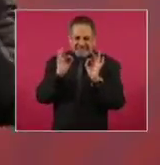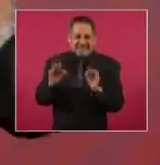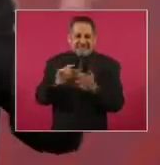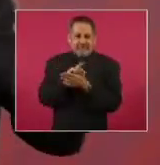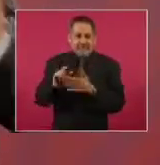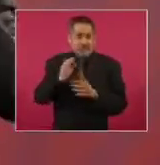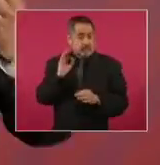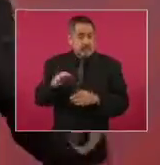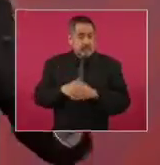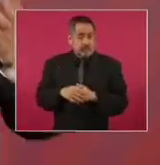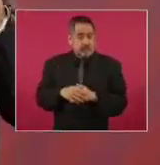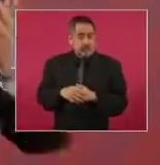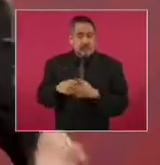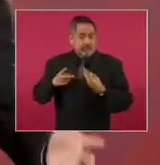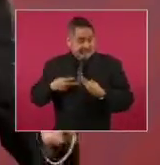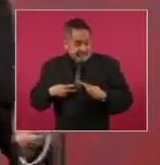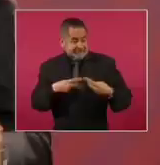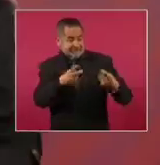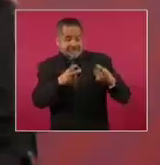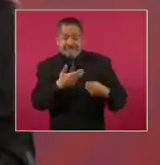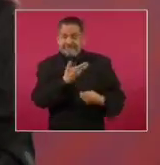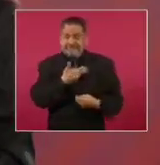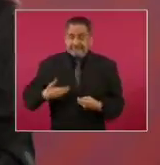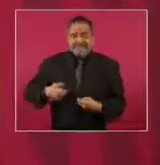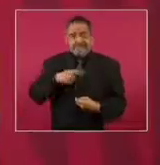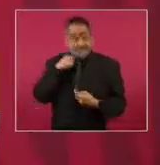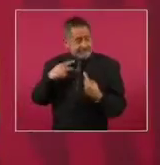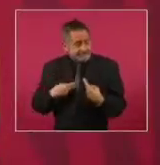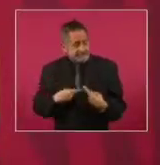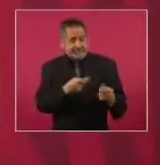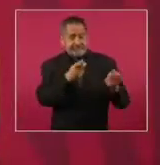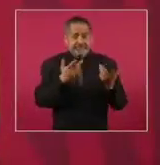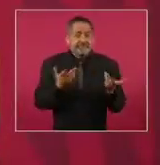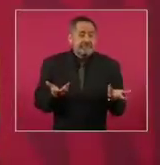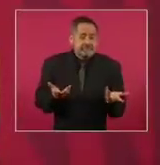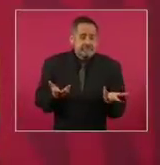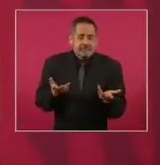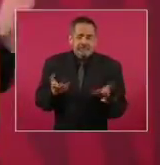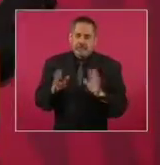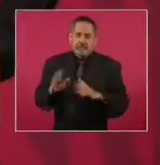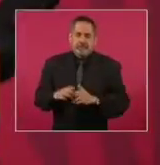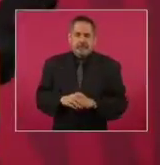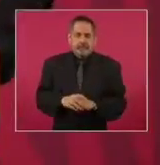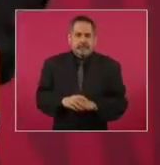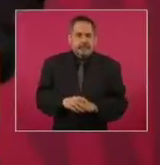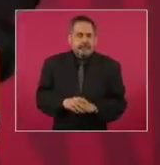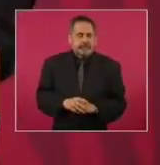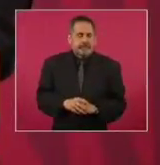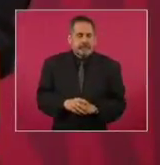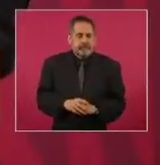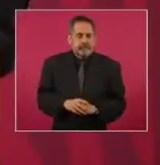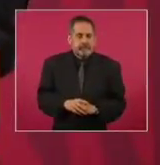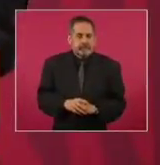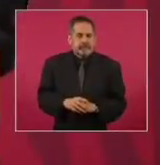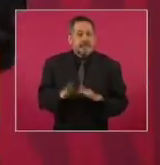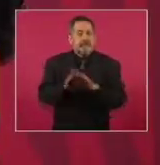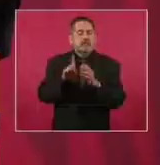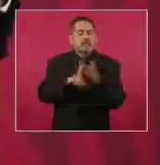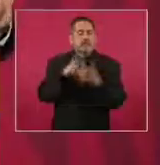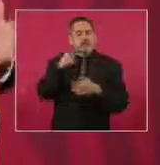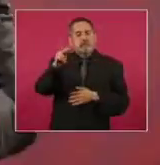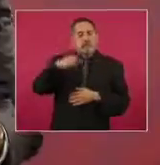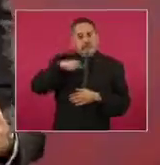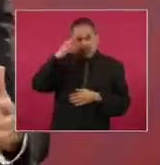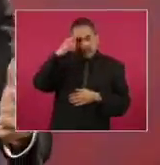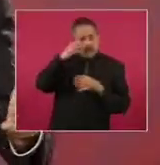Estamos hablando de que nos robaron la presidencia. Ah, pero